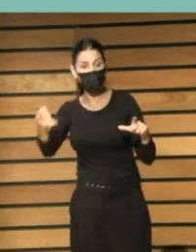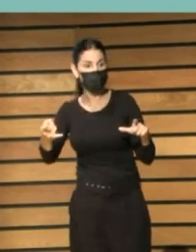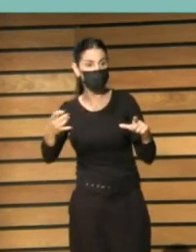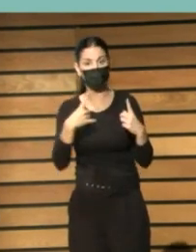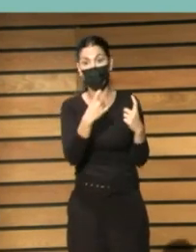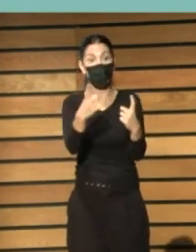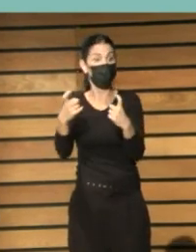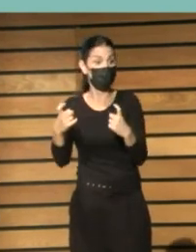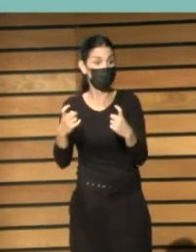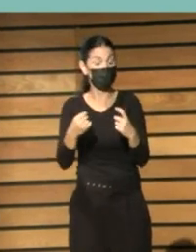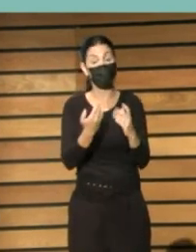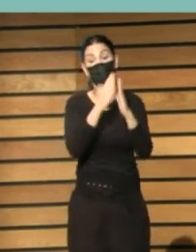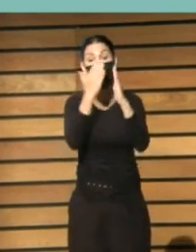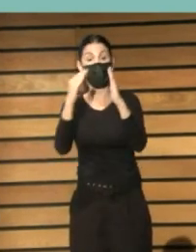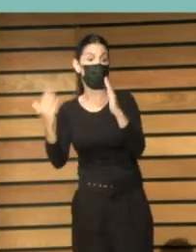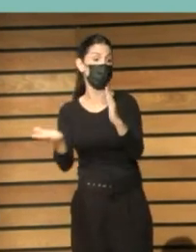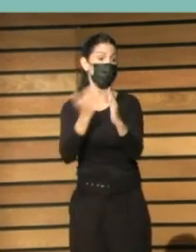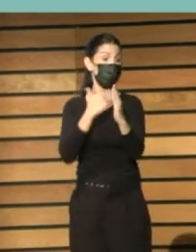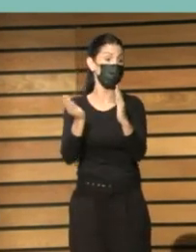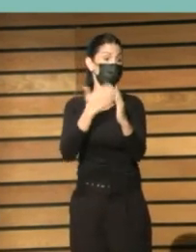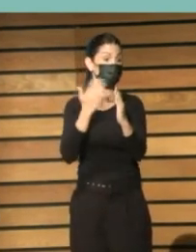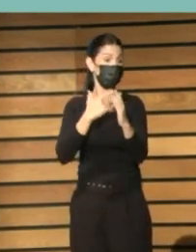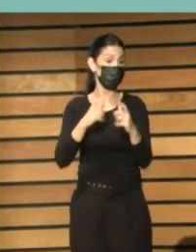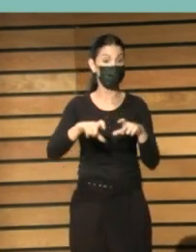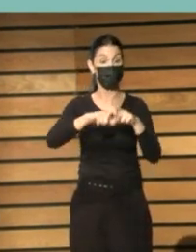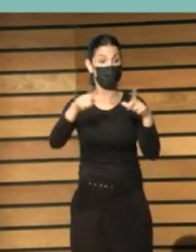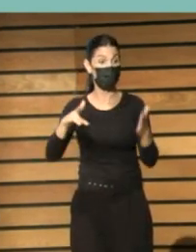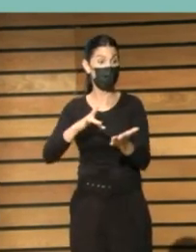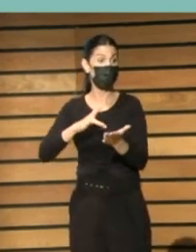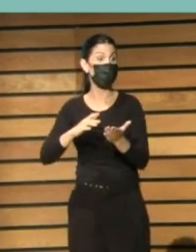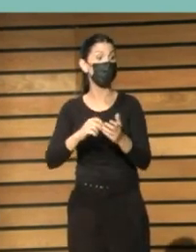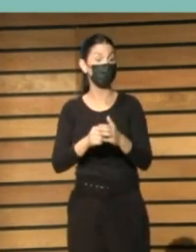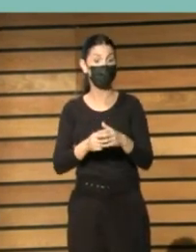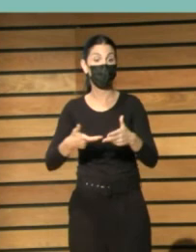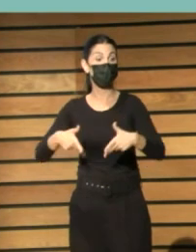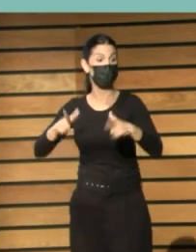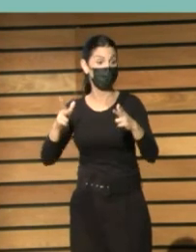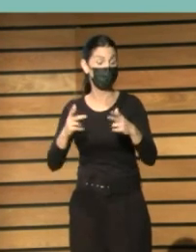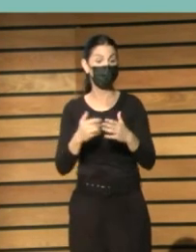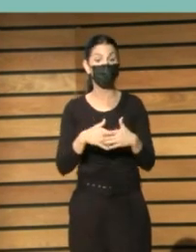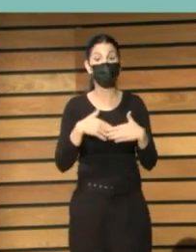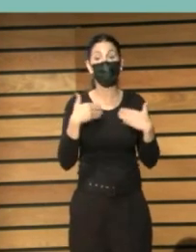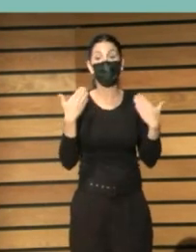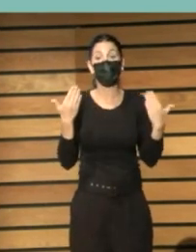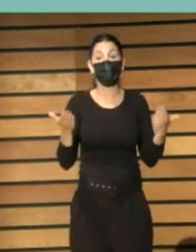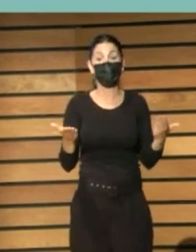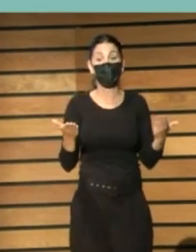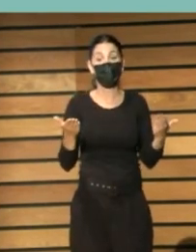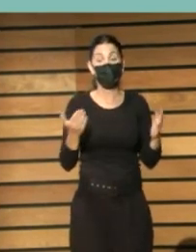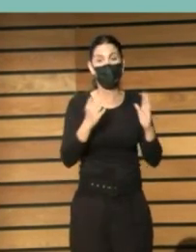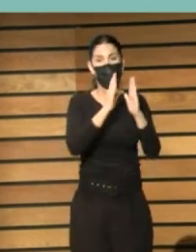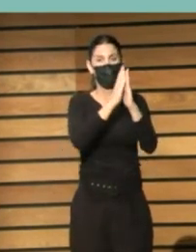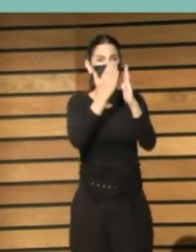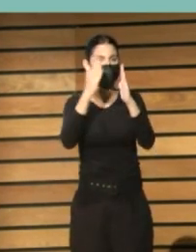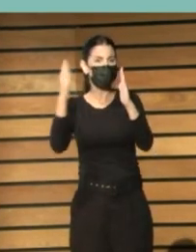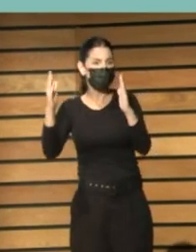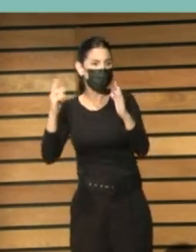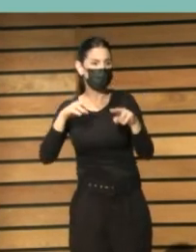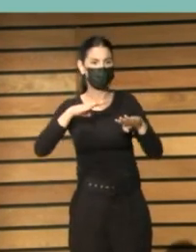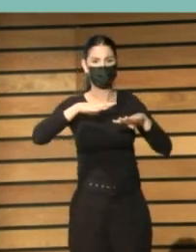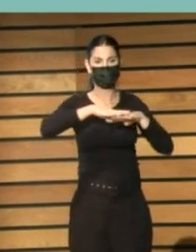por el distanciamiento social etcétera pero no existen esas bibliotecas esas redes